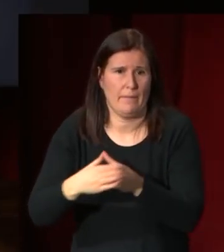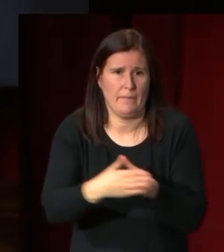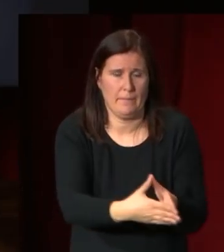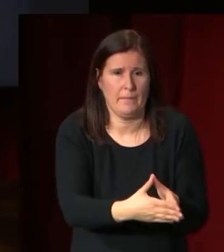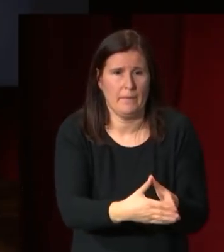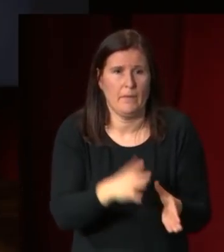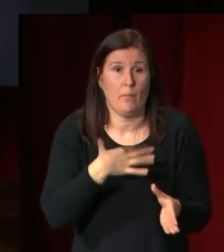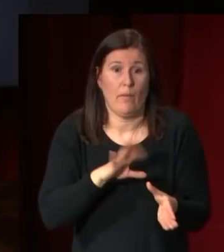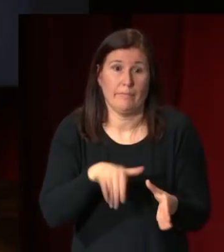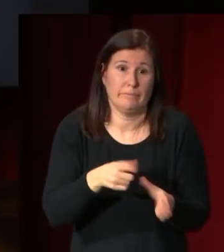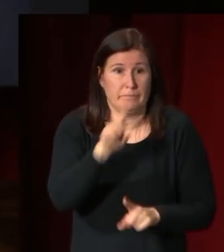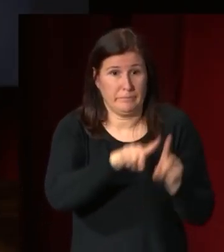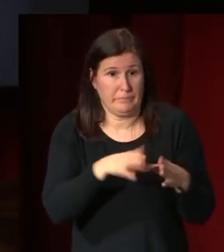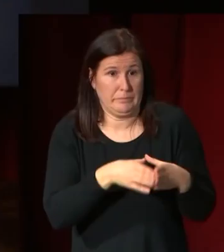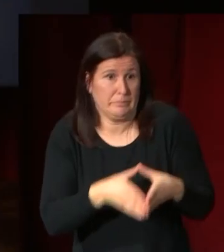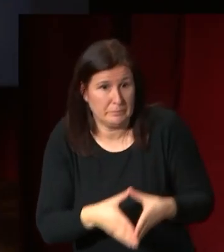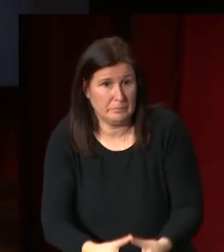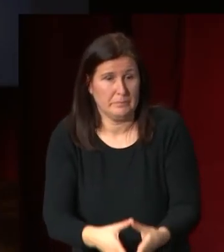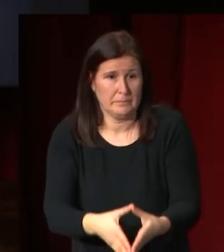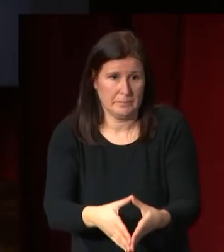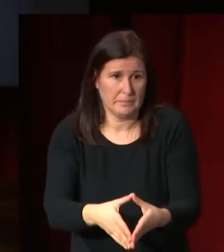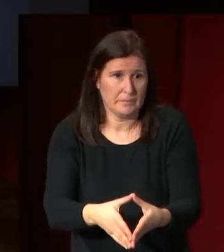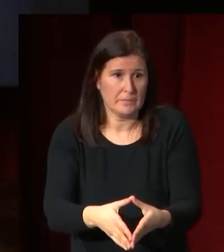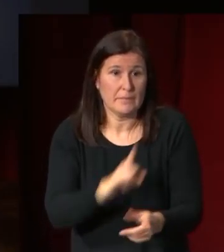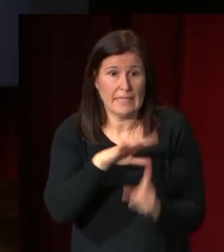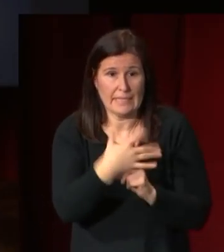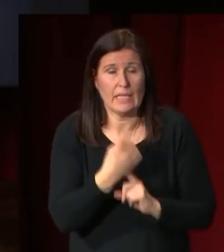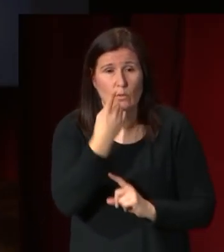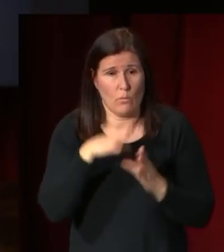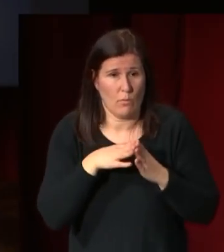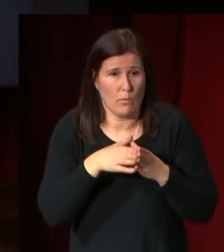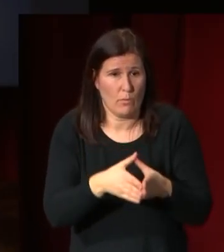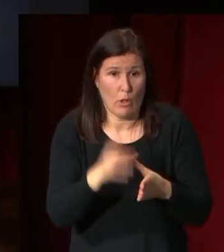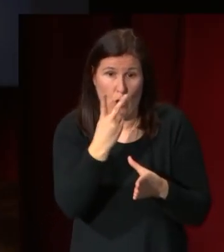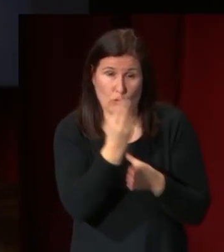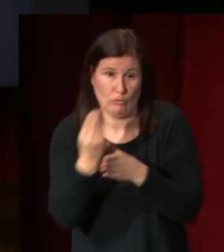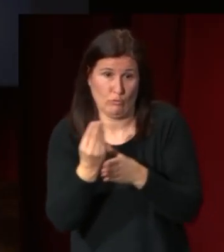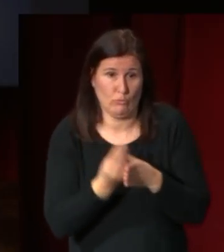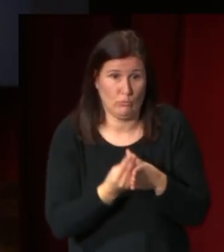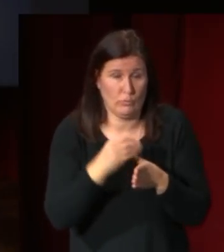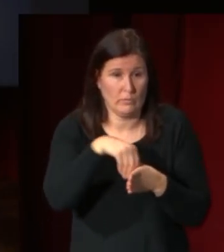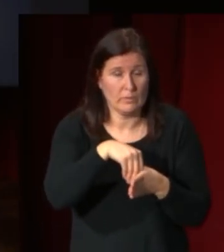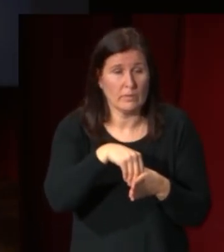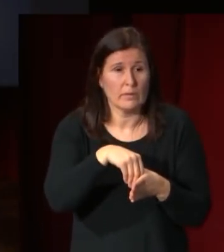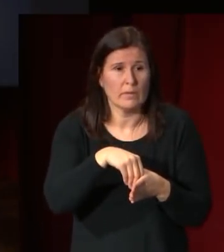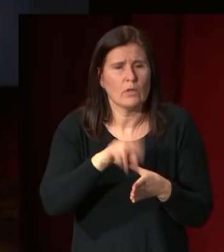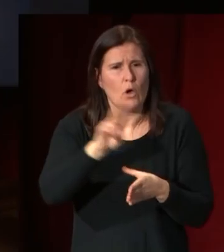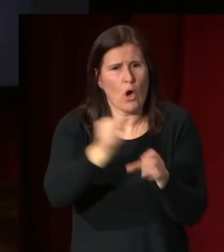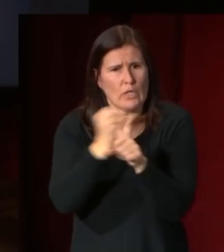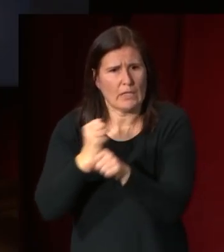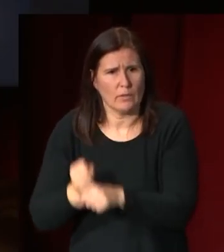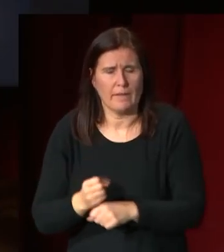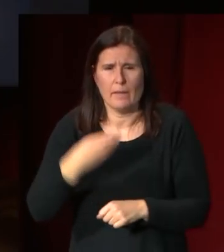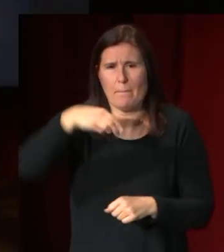podía haber dificultades y algunas veces se hundían y en este caso el barco que lleva estos dos retratos y obras de José